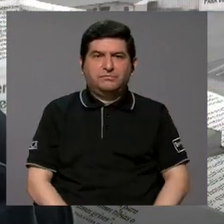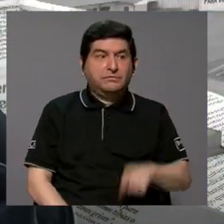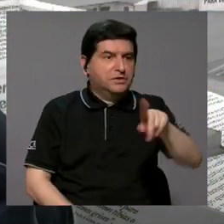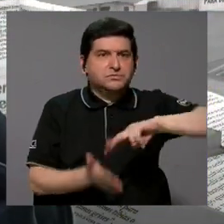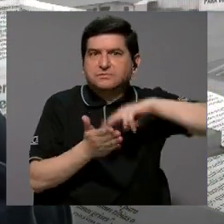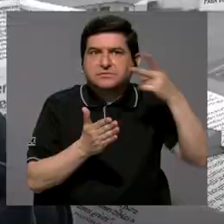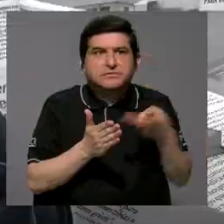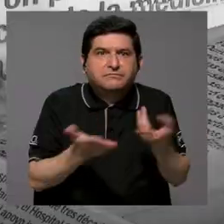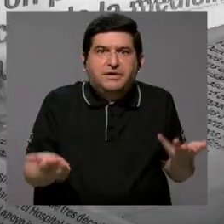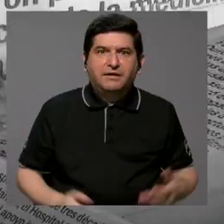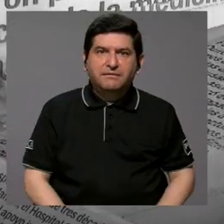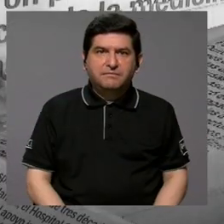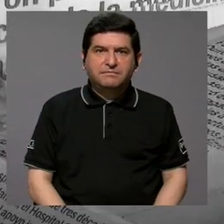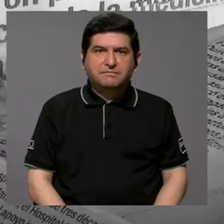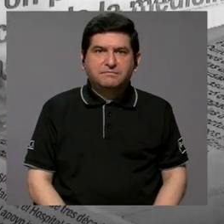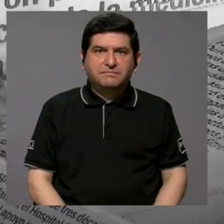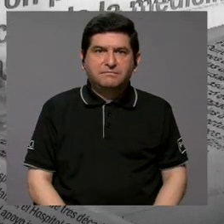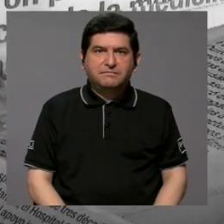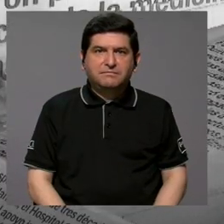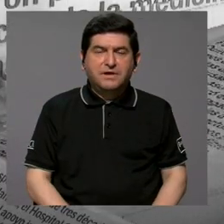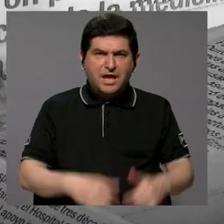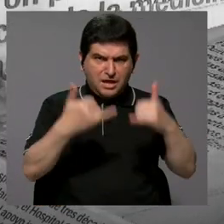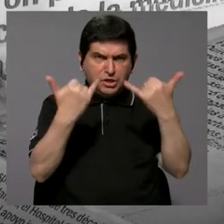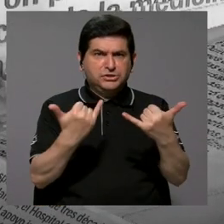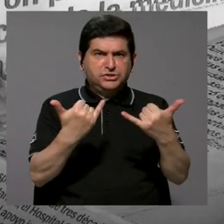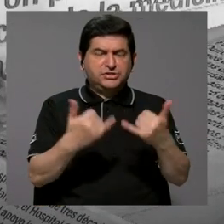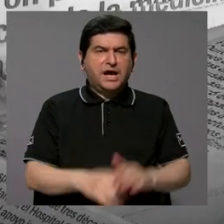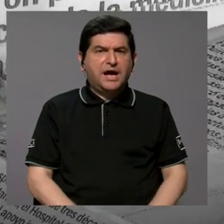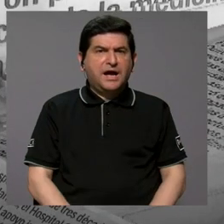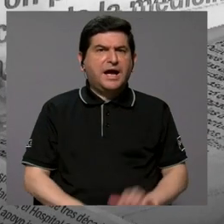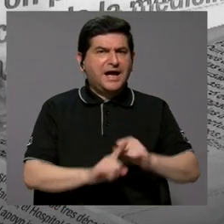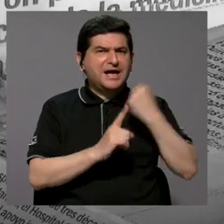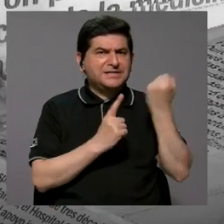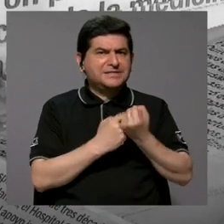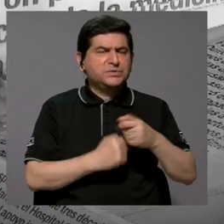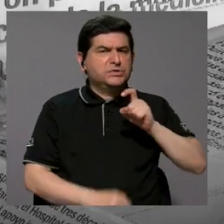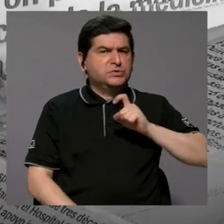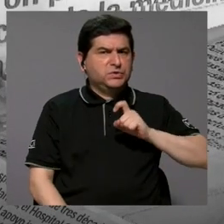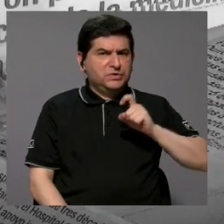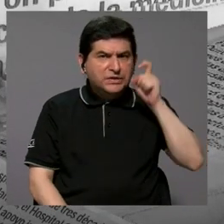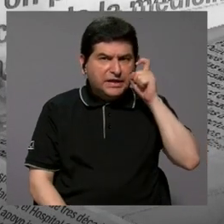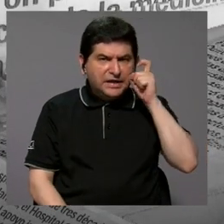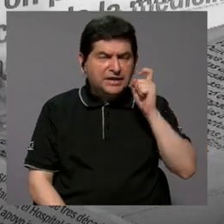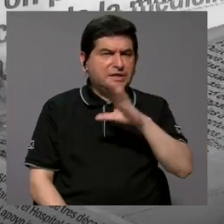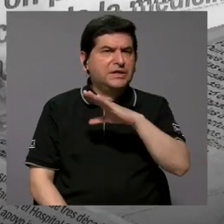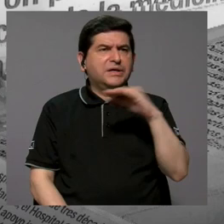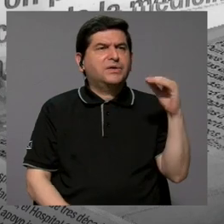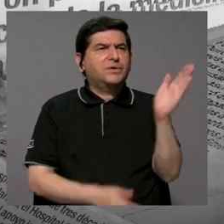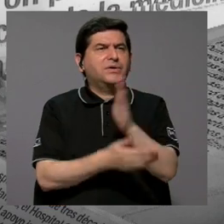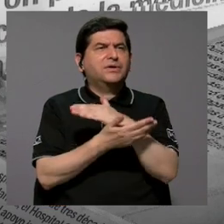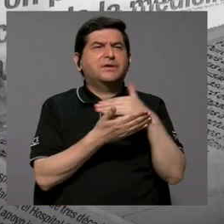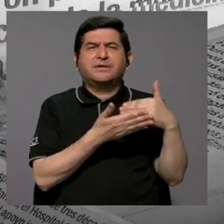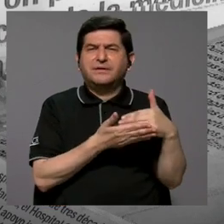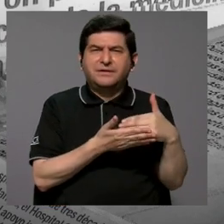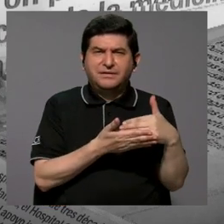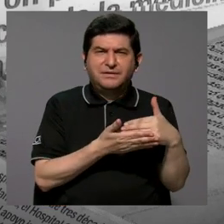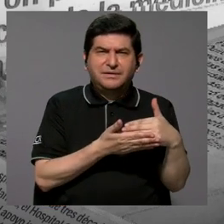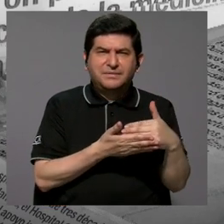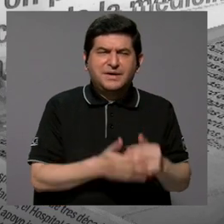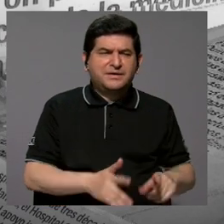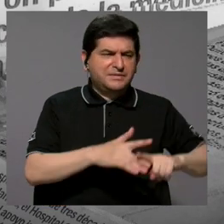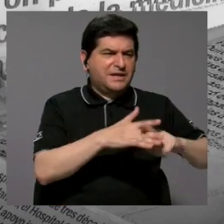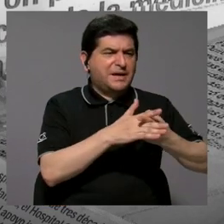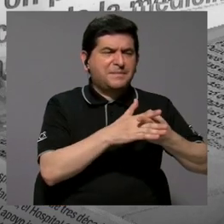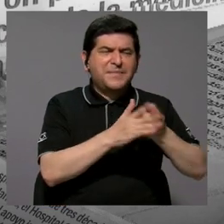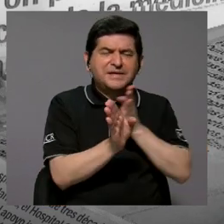significa eso? Bueno, ya nos estamos leyendo en cuanto a género y en cuanto a esta parte de dónde